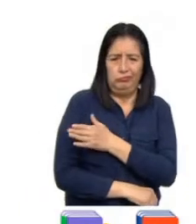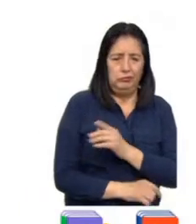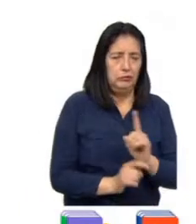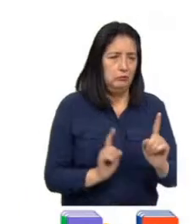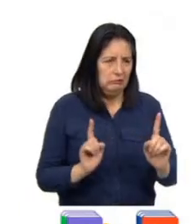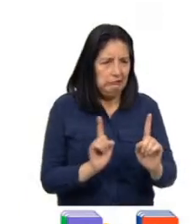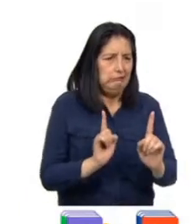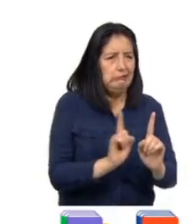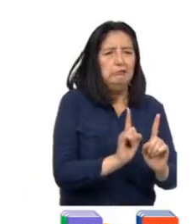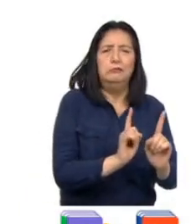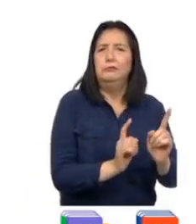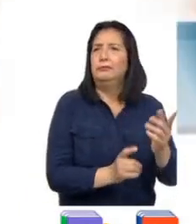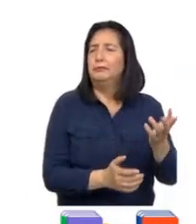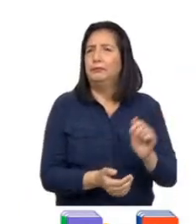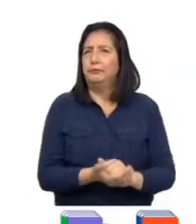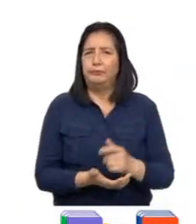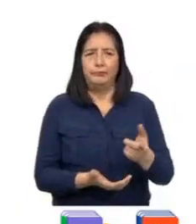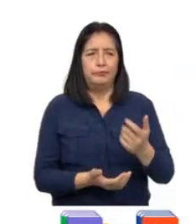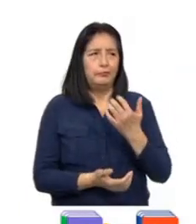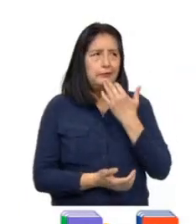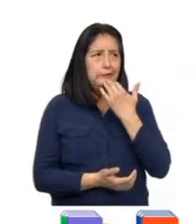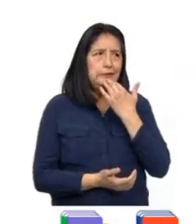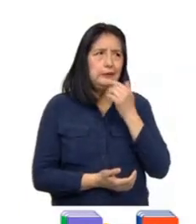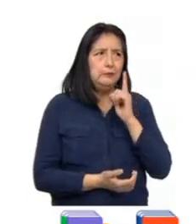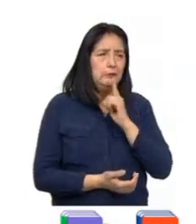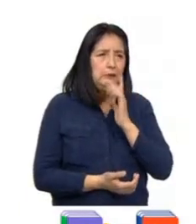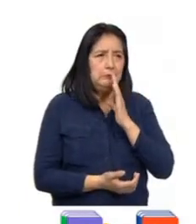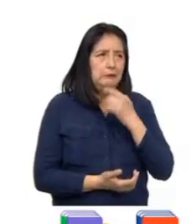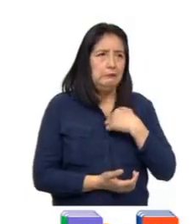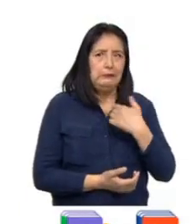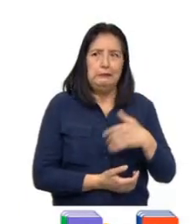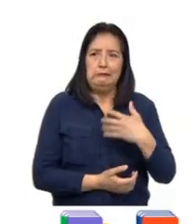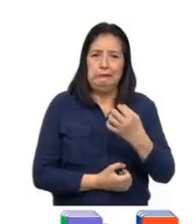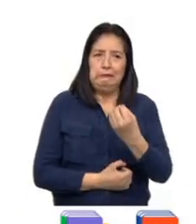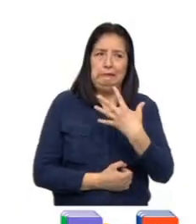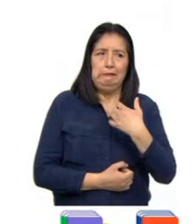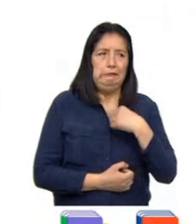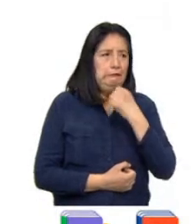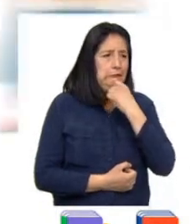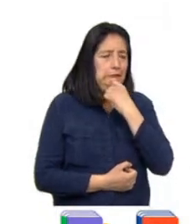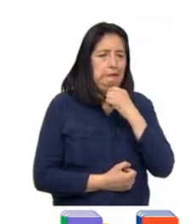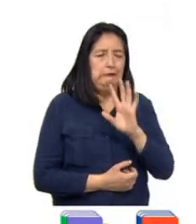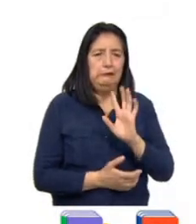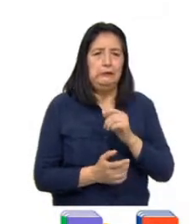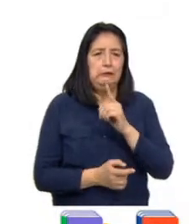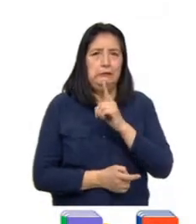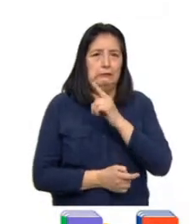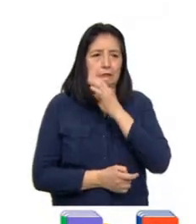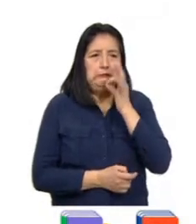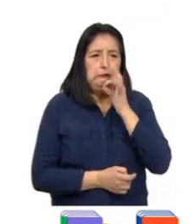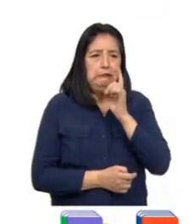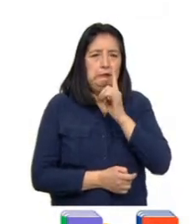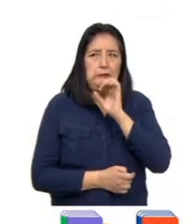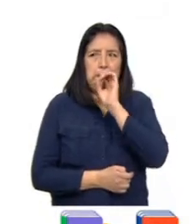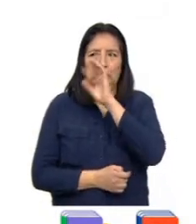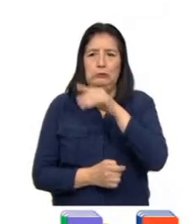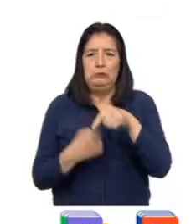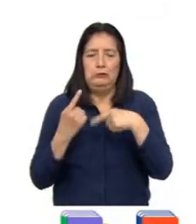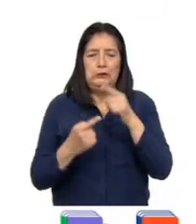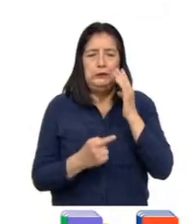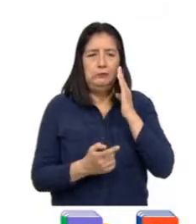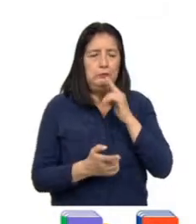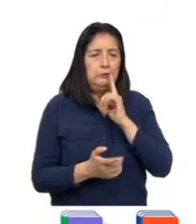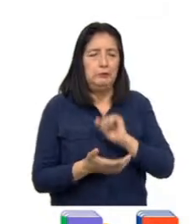seguía ahí. Por temor a que sus padres le llamaran la atención o le gritaran, Clara no quiso decir nada y